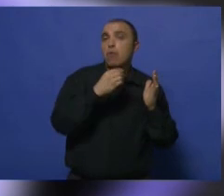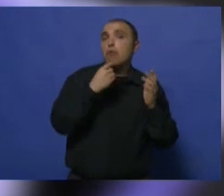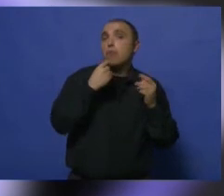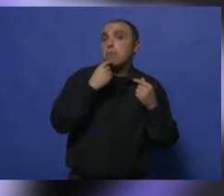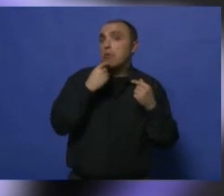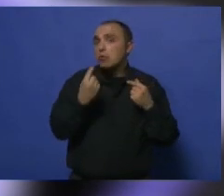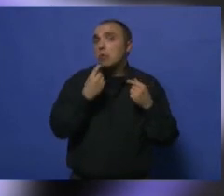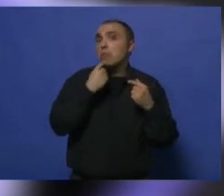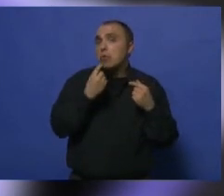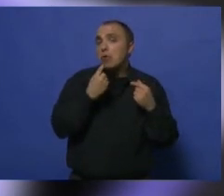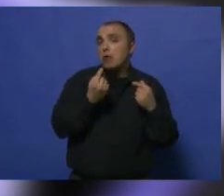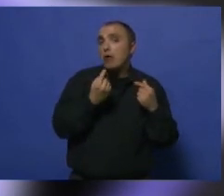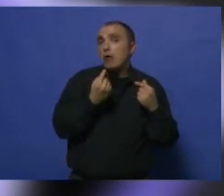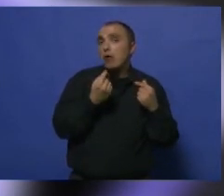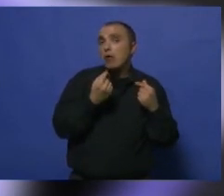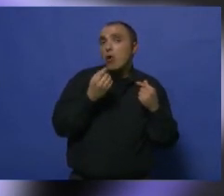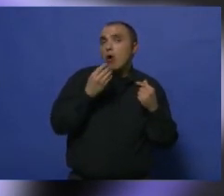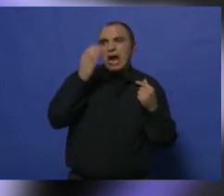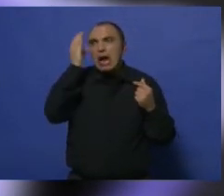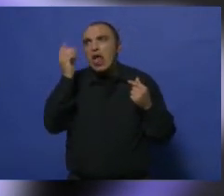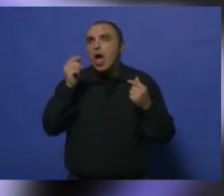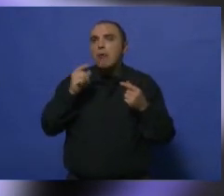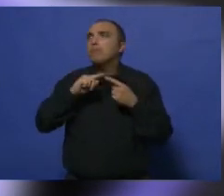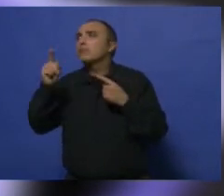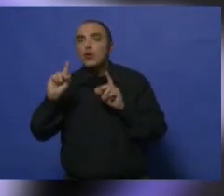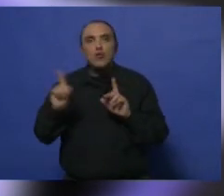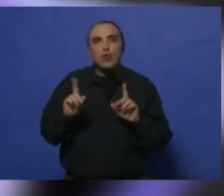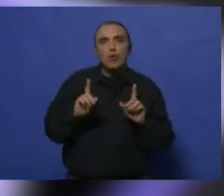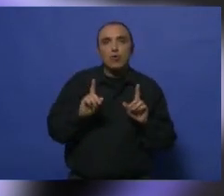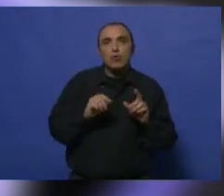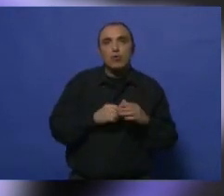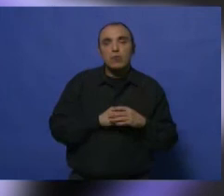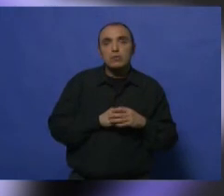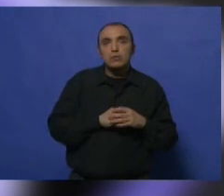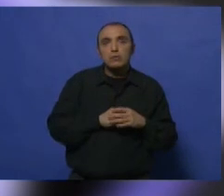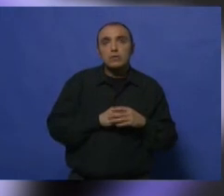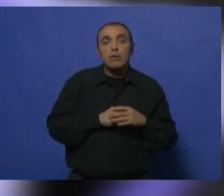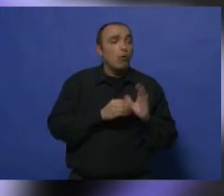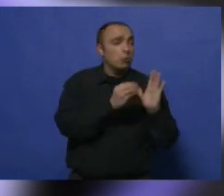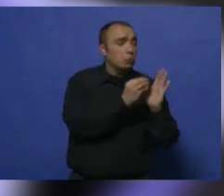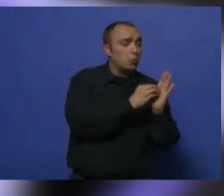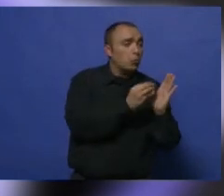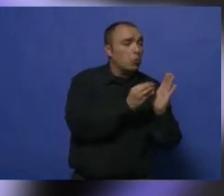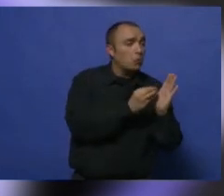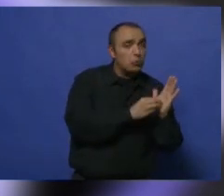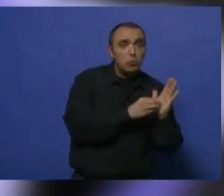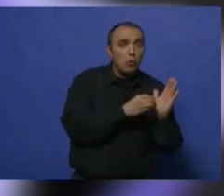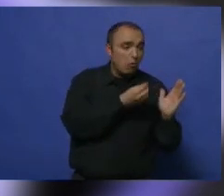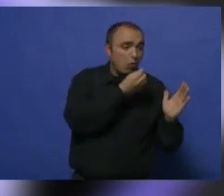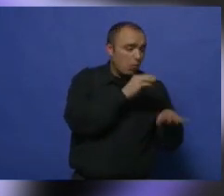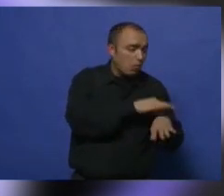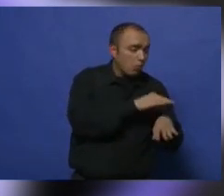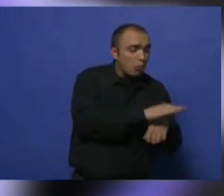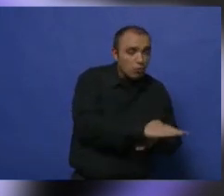falta que sea de urgencia. Uno puede esperar, si tenemos el turno en el día, con nuestro pediatra de confianza, o ir a los centros periféricos donde estén